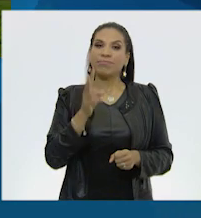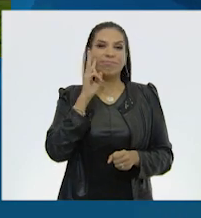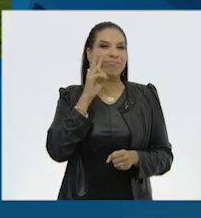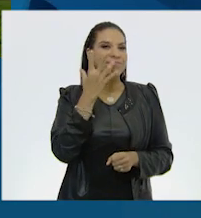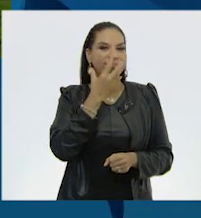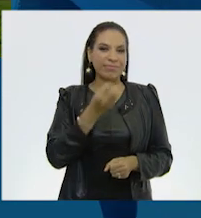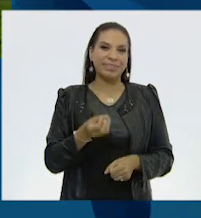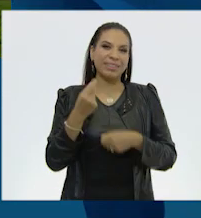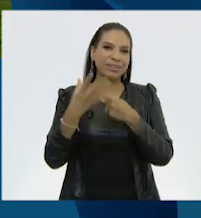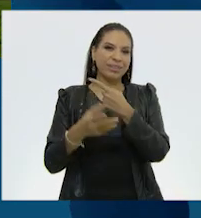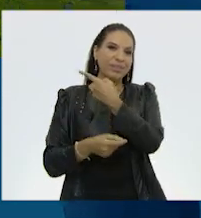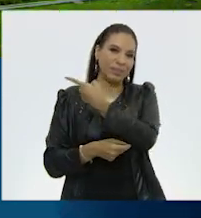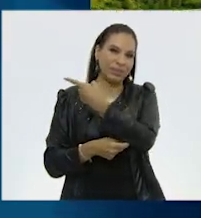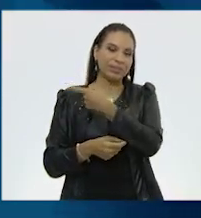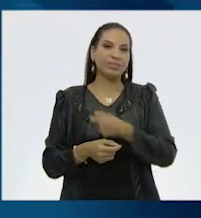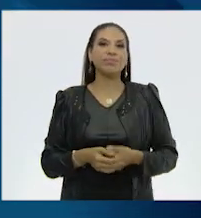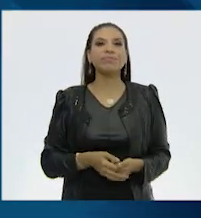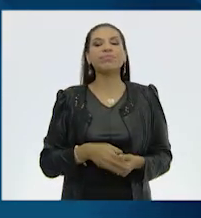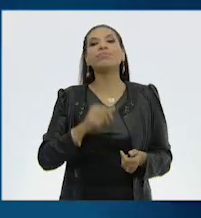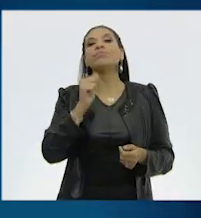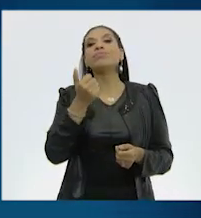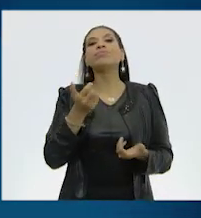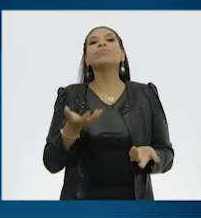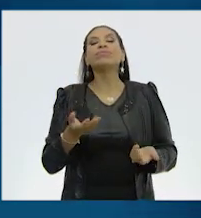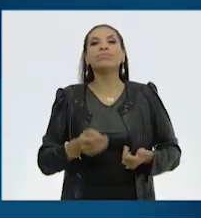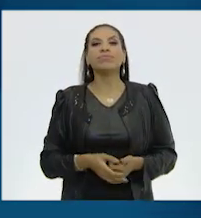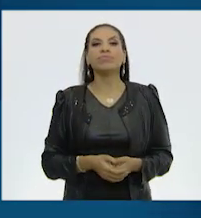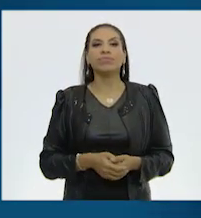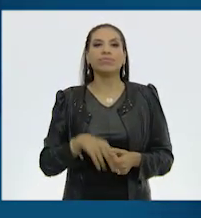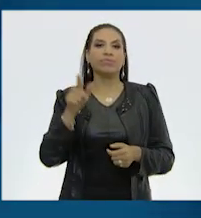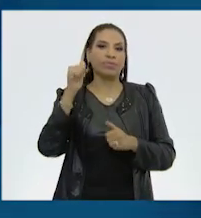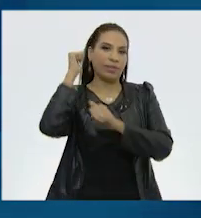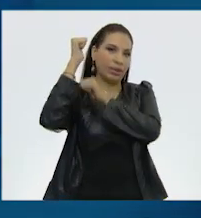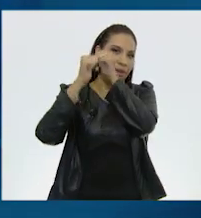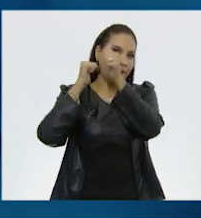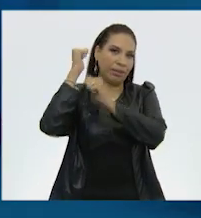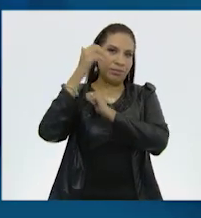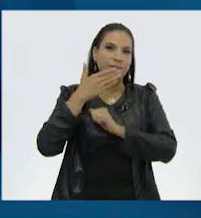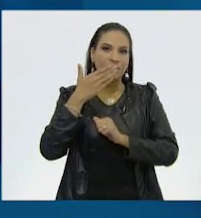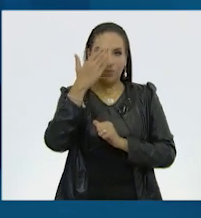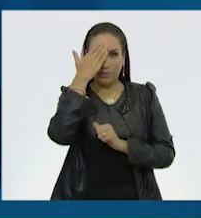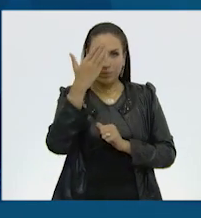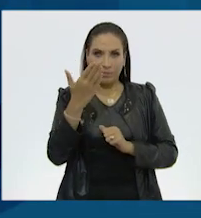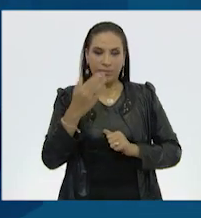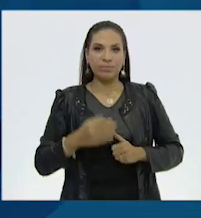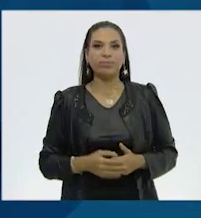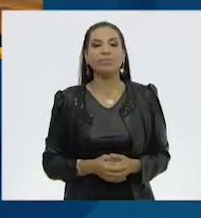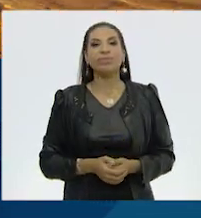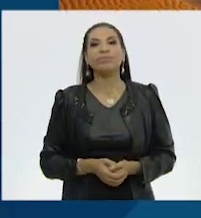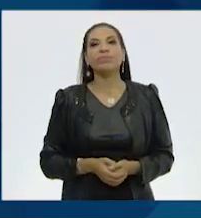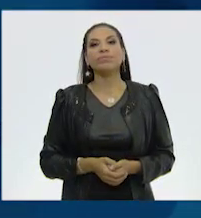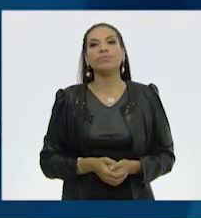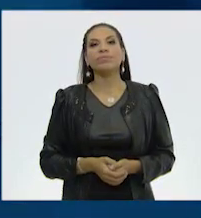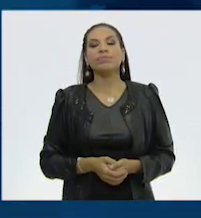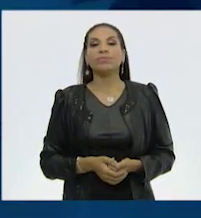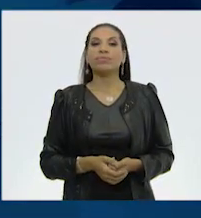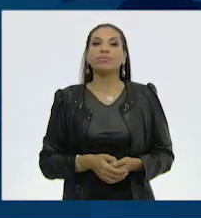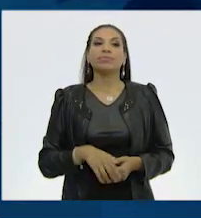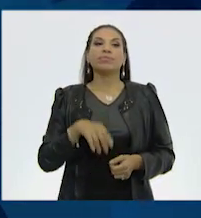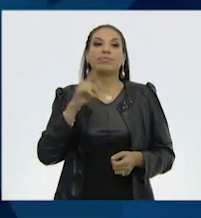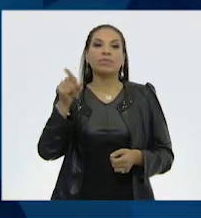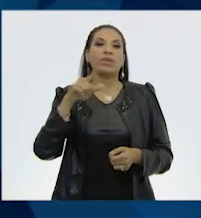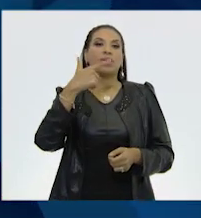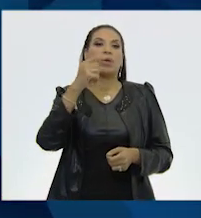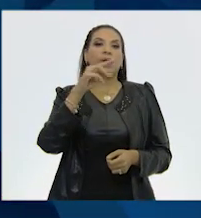precioso, profesor. Uno más. Arabia Saudita. Exactamente. ¡Uy, en